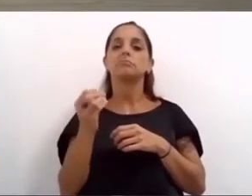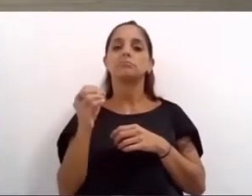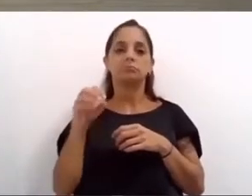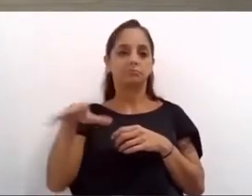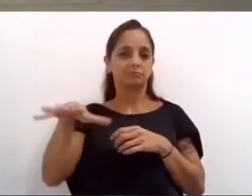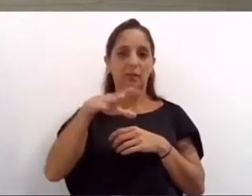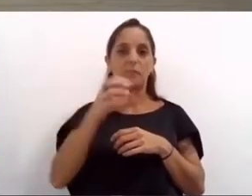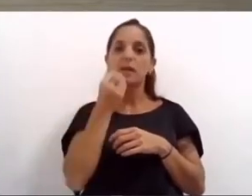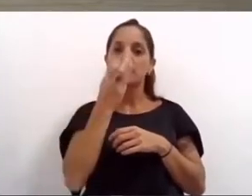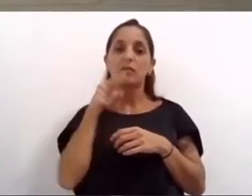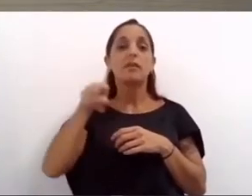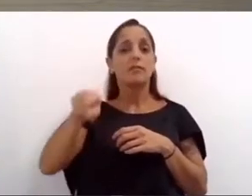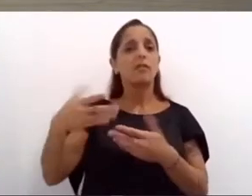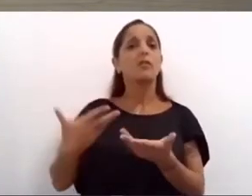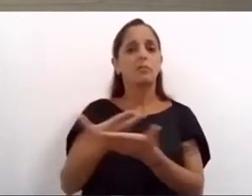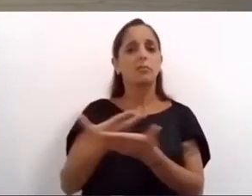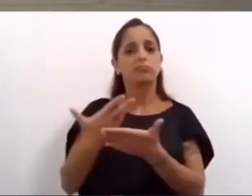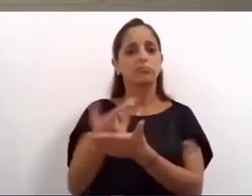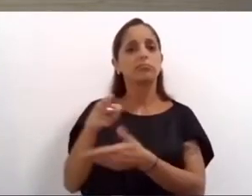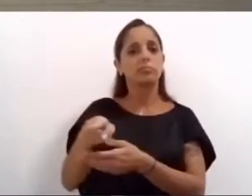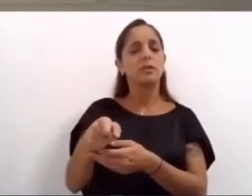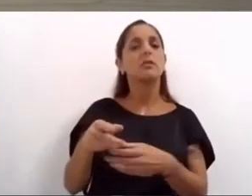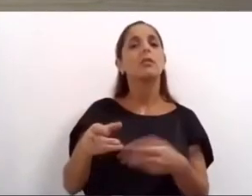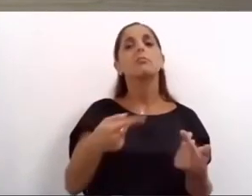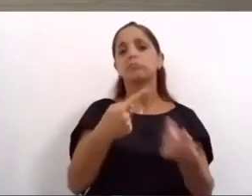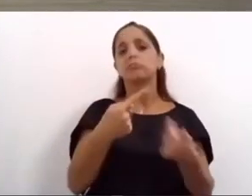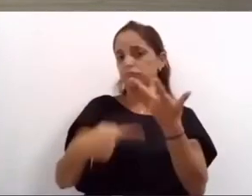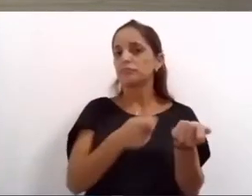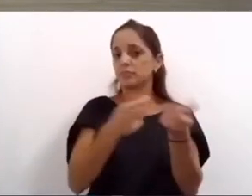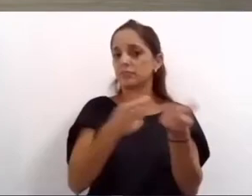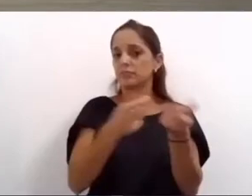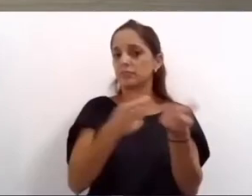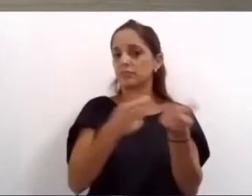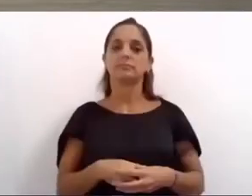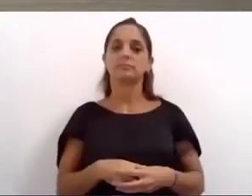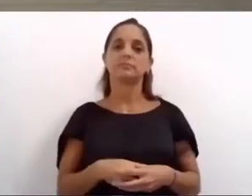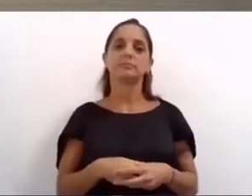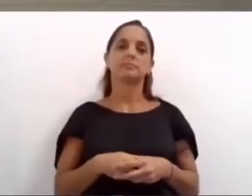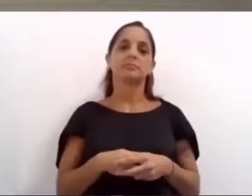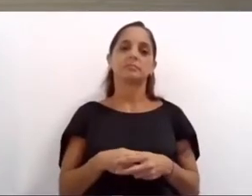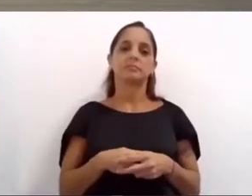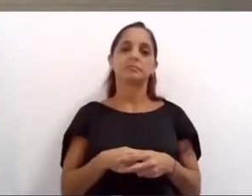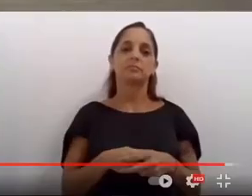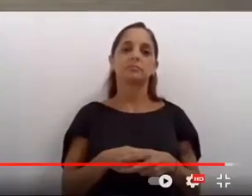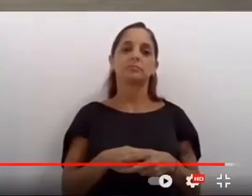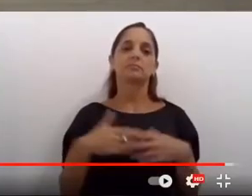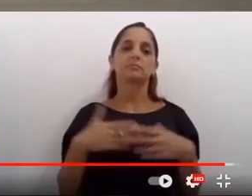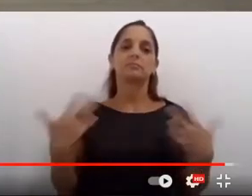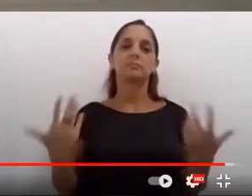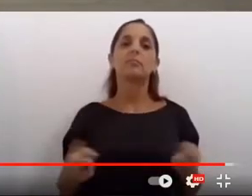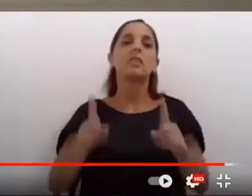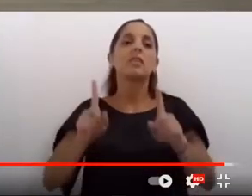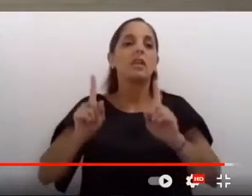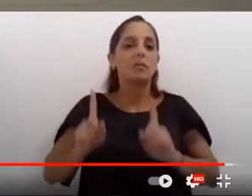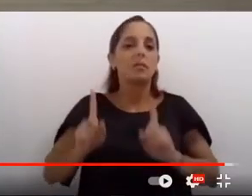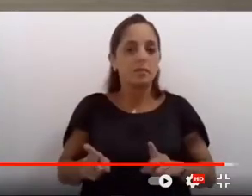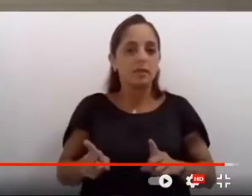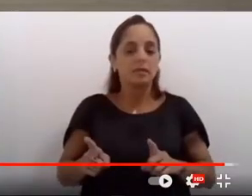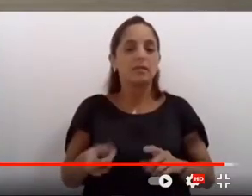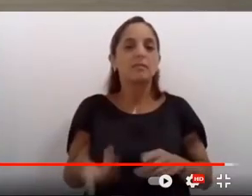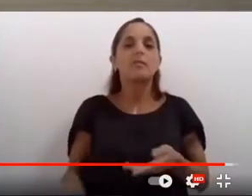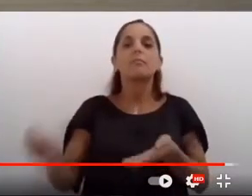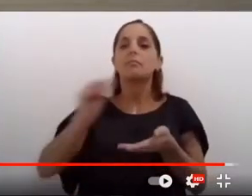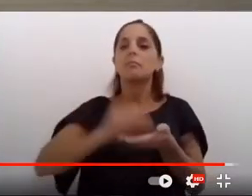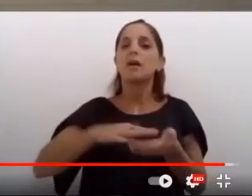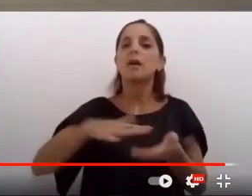de los vecinos y estamos supongo que ustedes también porque a mí me lo hacen a diario y estamos también listos para pavimentar Barrio